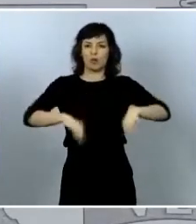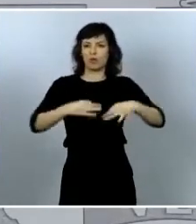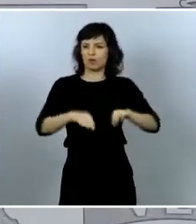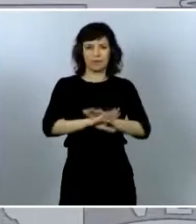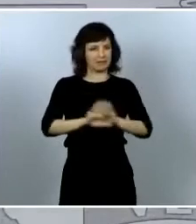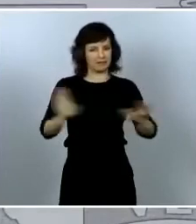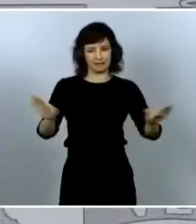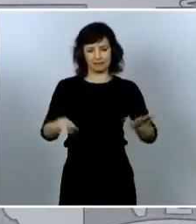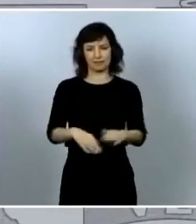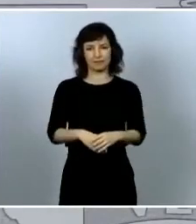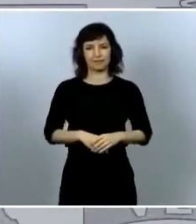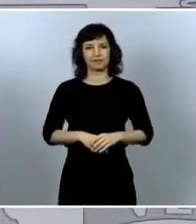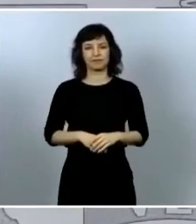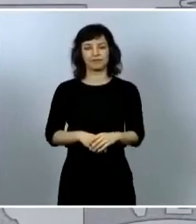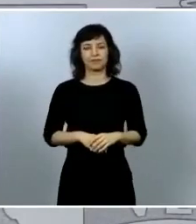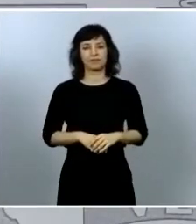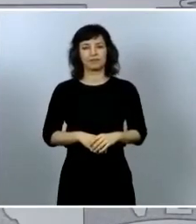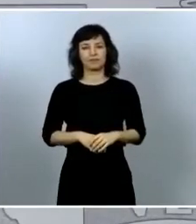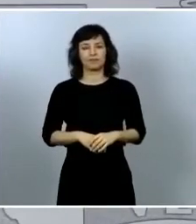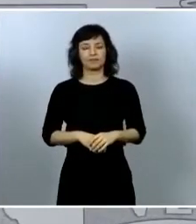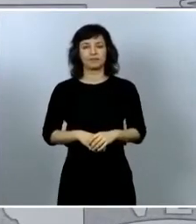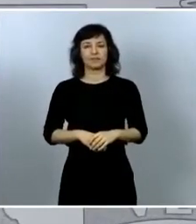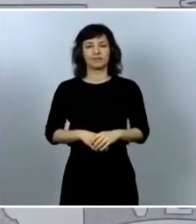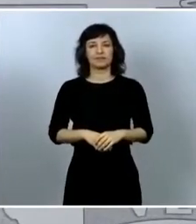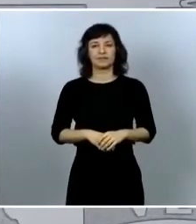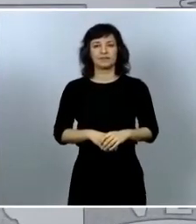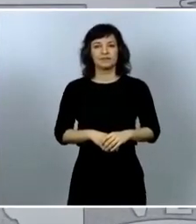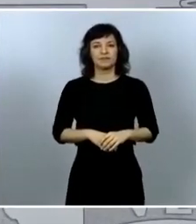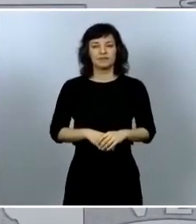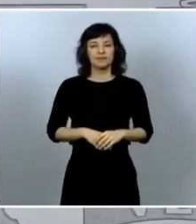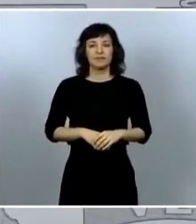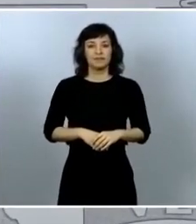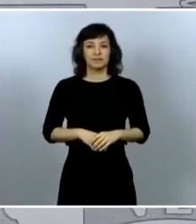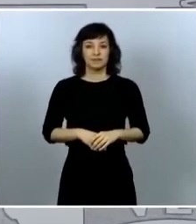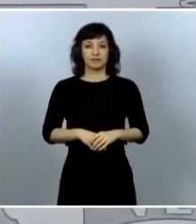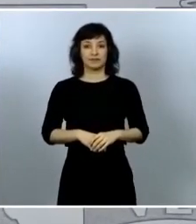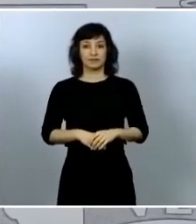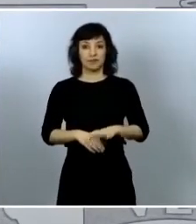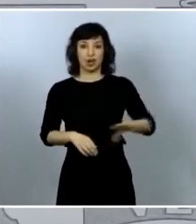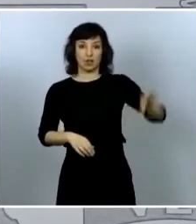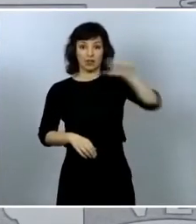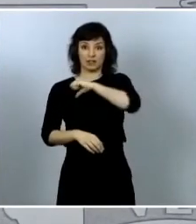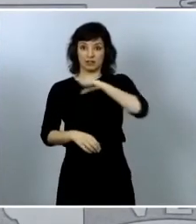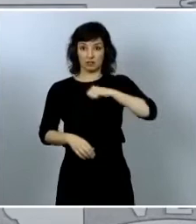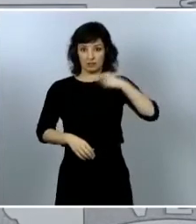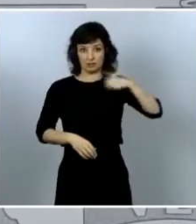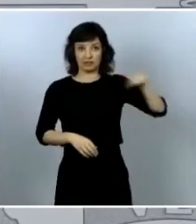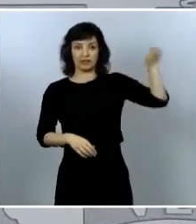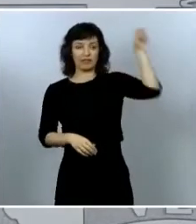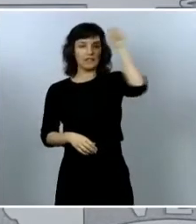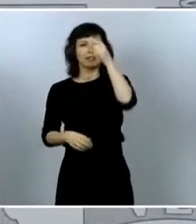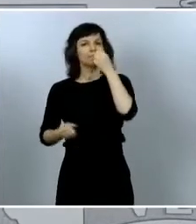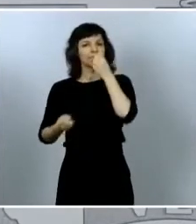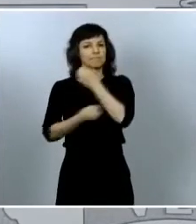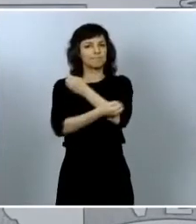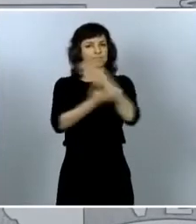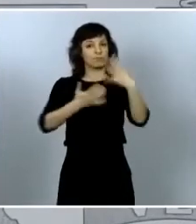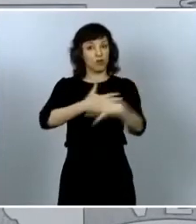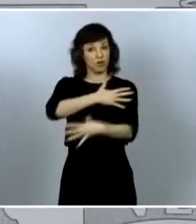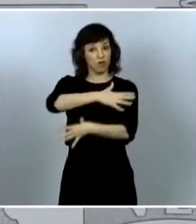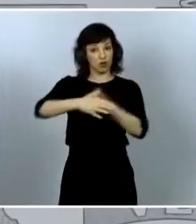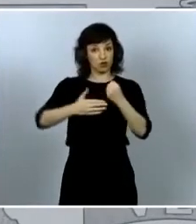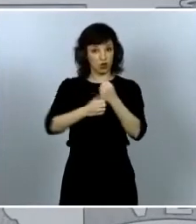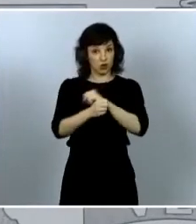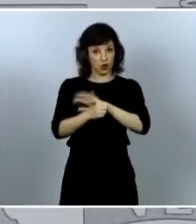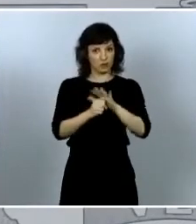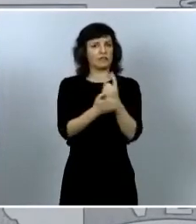he compartido asimismo con los presidentes y presidentas de las comunidades autónomas que además del fondo COVID-19 este fondo de 16.000 millones de euros hemos